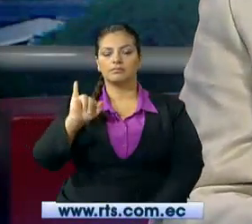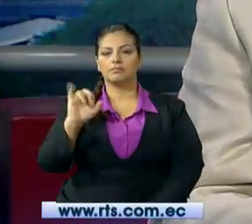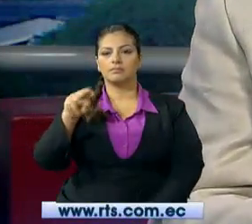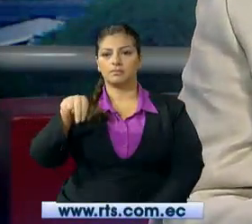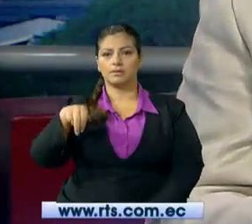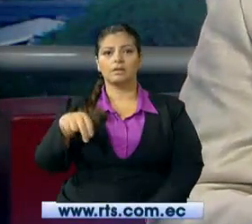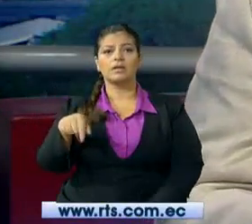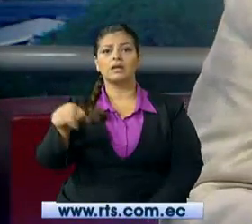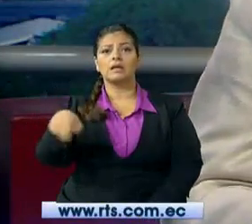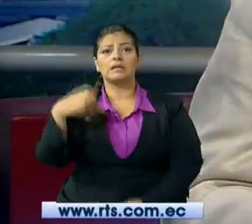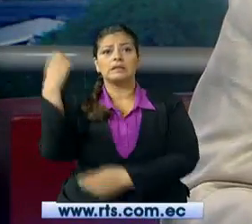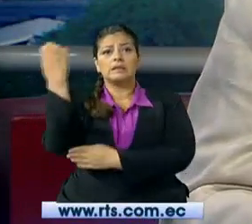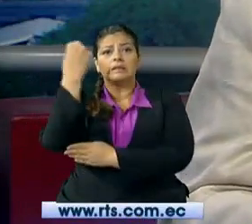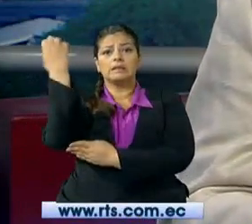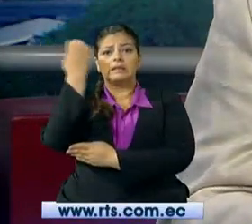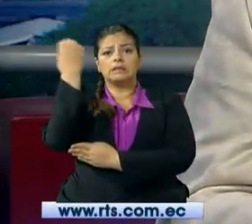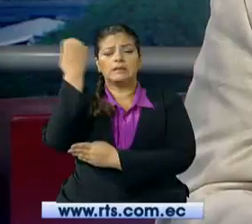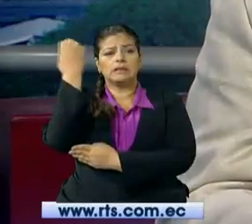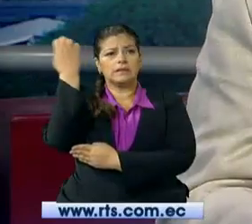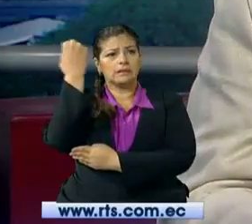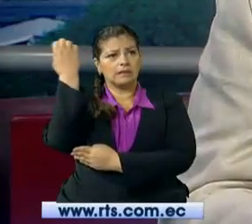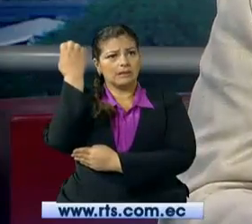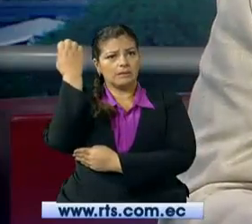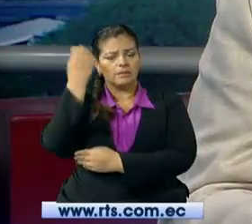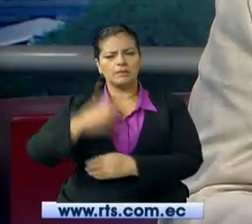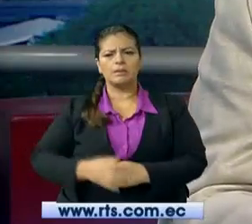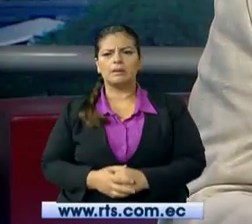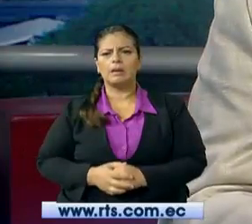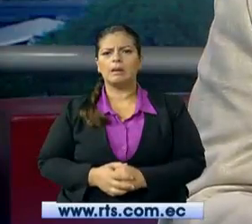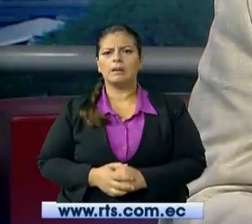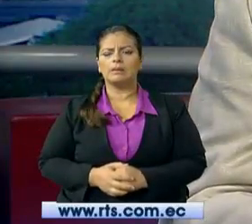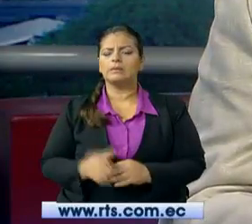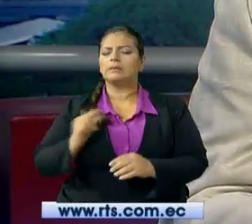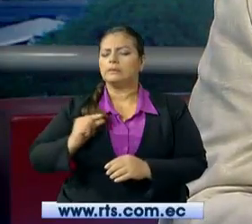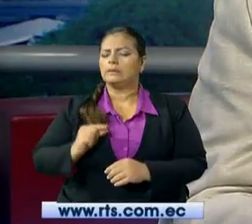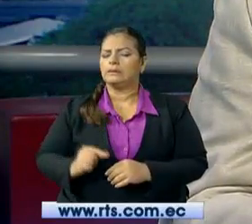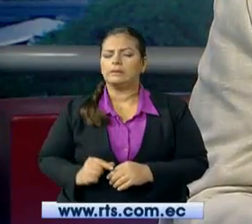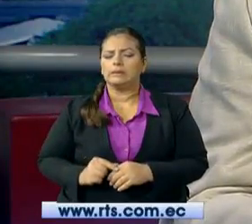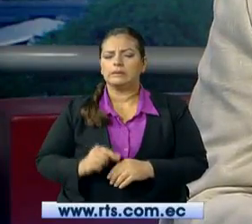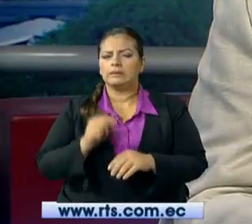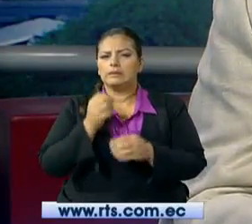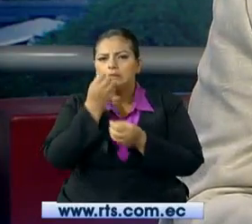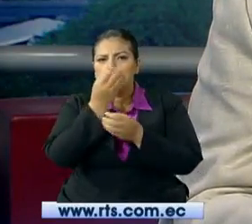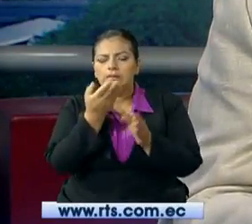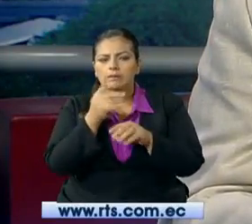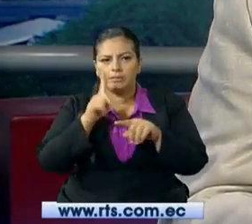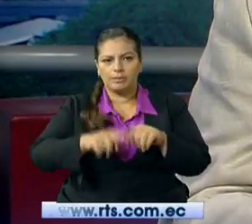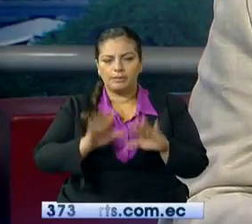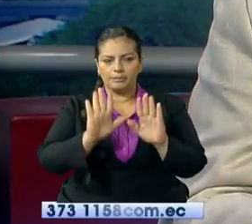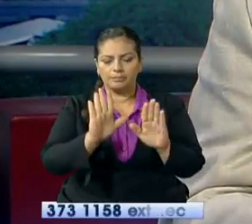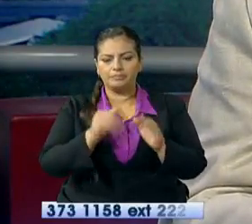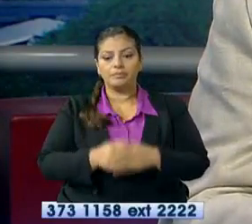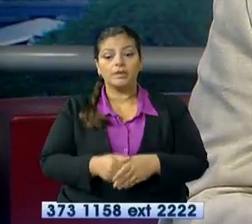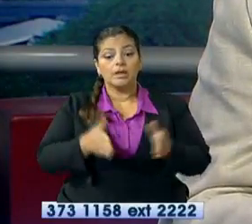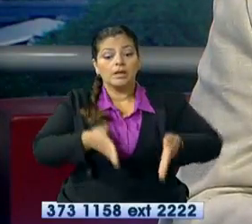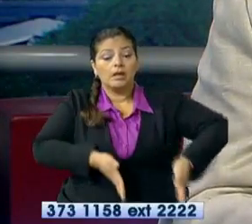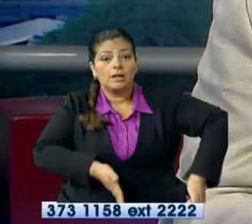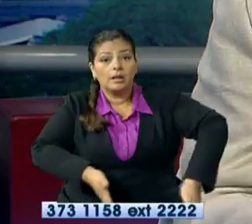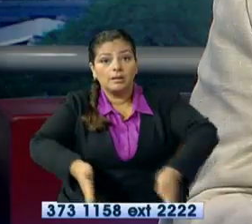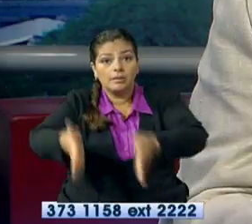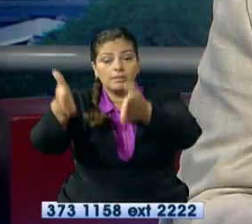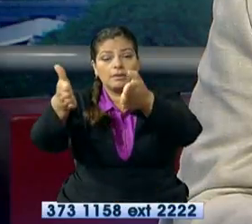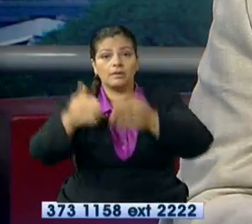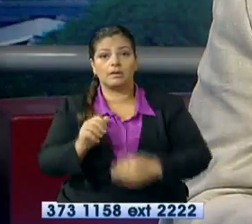hasta tener un contacto con nuestros compañeros que están en el lugar, inclusive se habla de que se habría cerrado la vía a Loax Santo Domingo